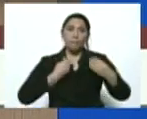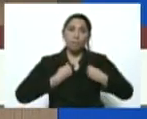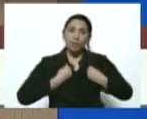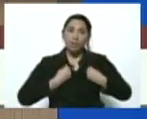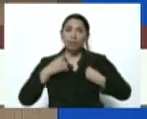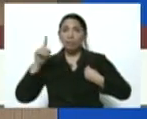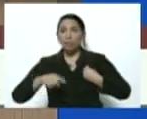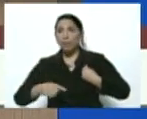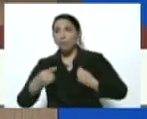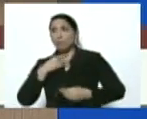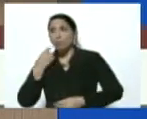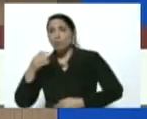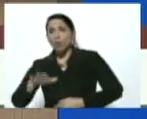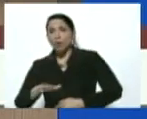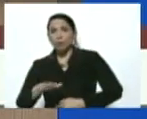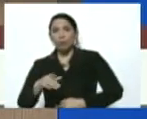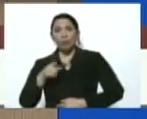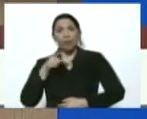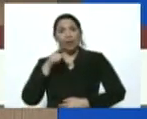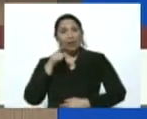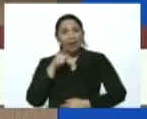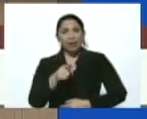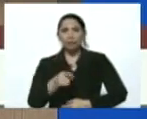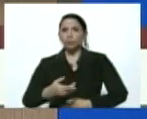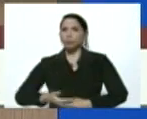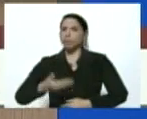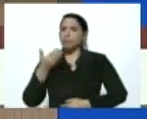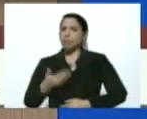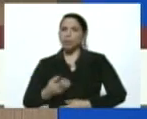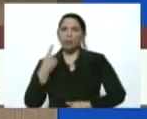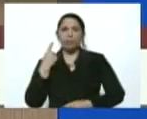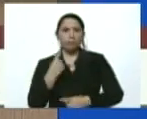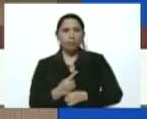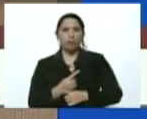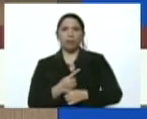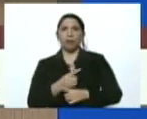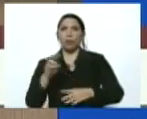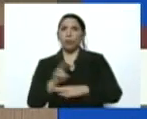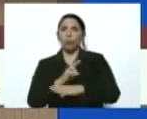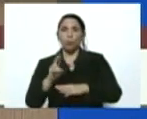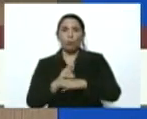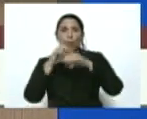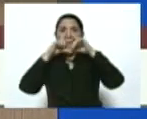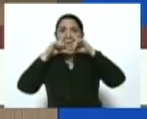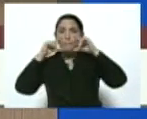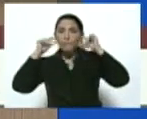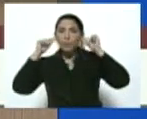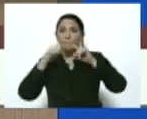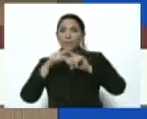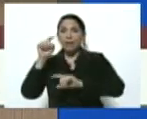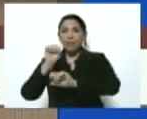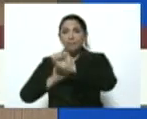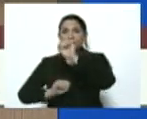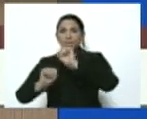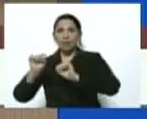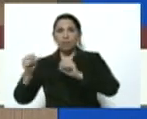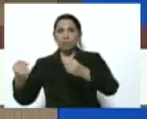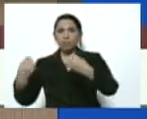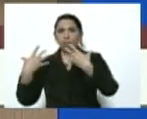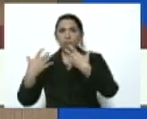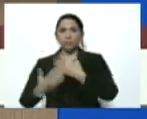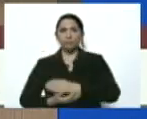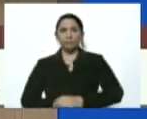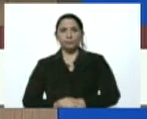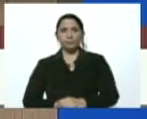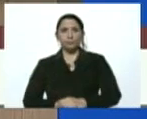y la muerte. Por eso es muy importante que usemos la mascarilla para evitar los contagios.